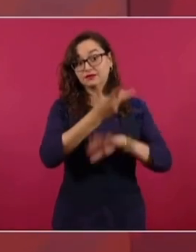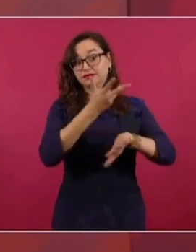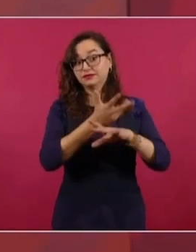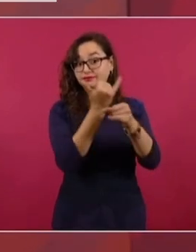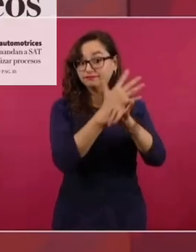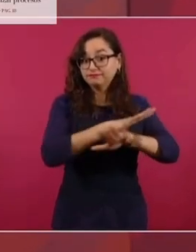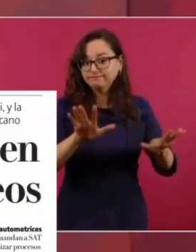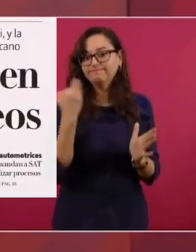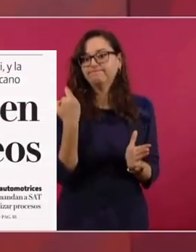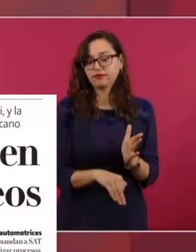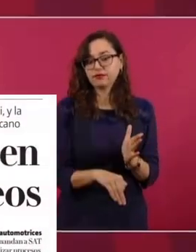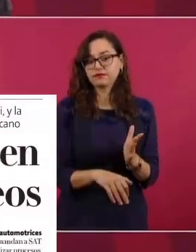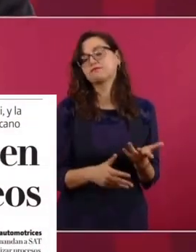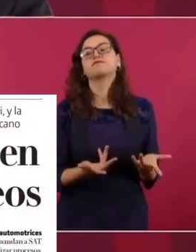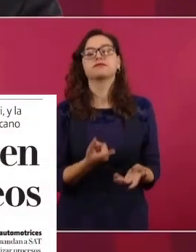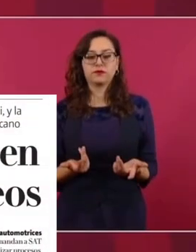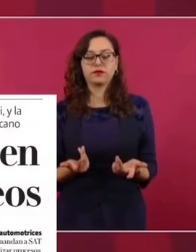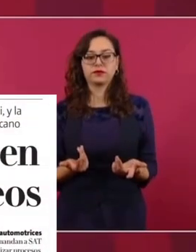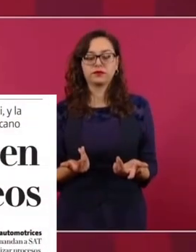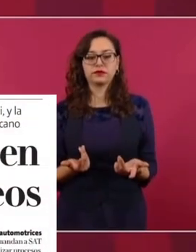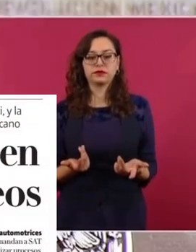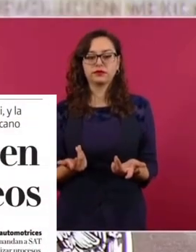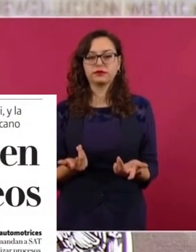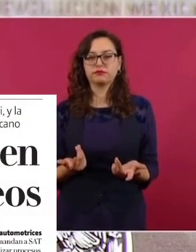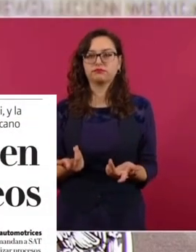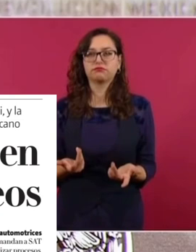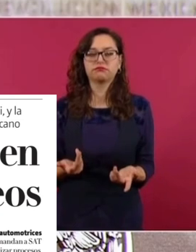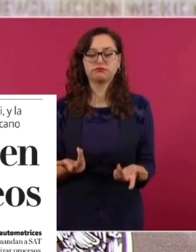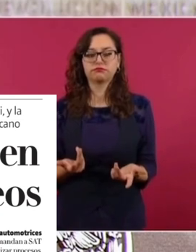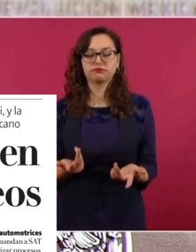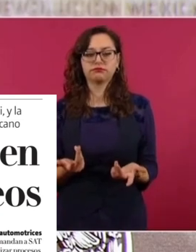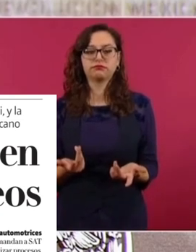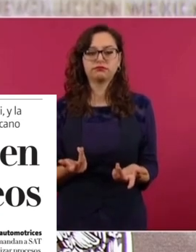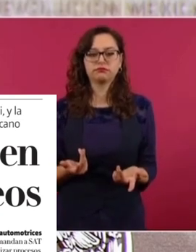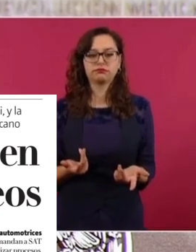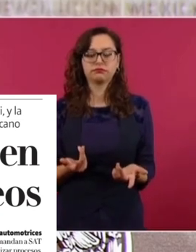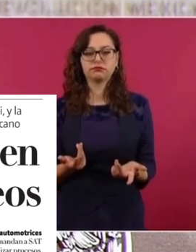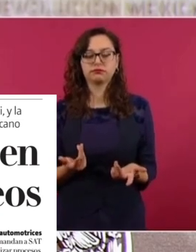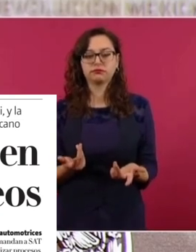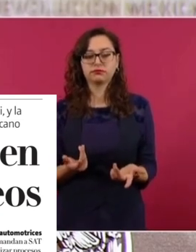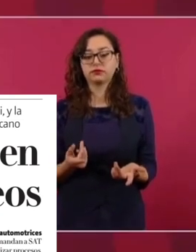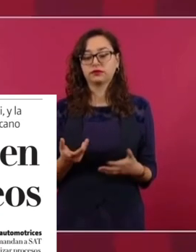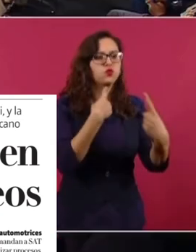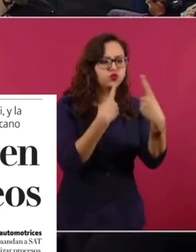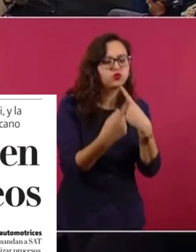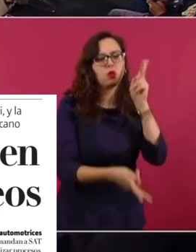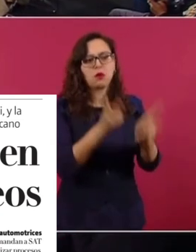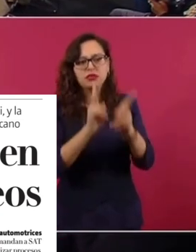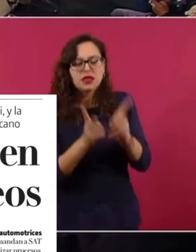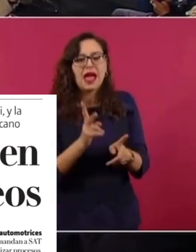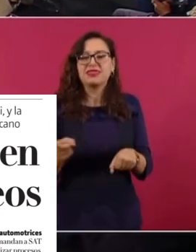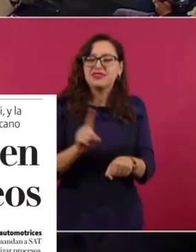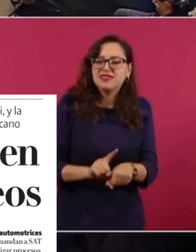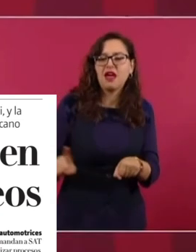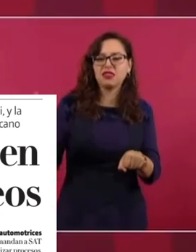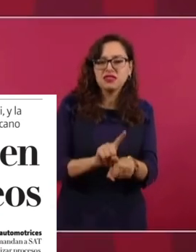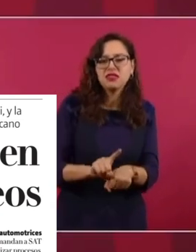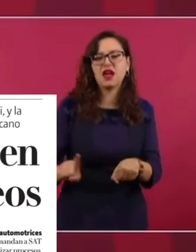Estados Unidos. Nosotros llevamos a cabo 15 días antes de esa solicitud de consulta, dediqué